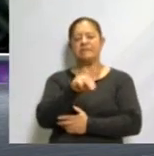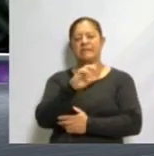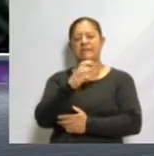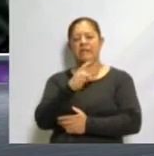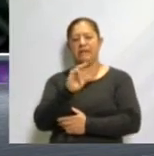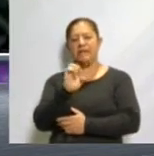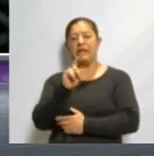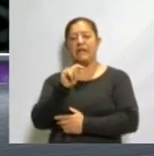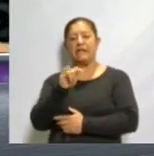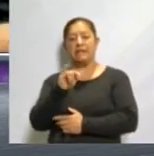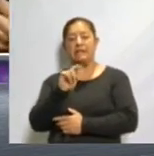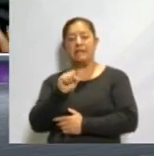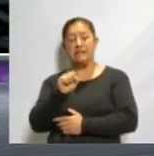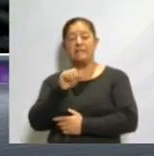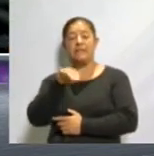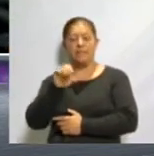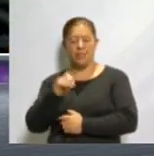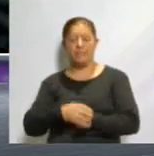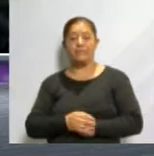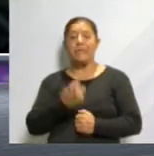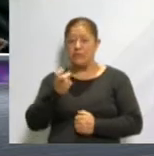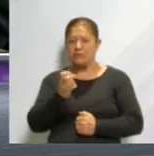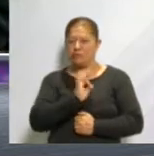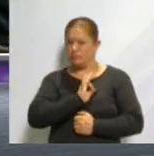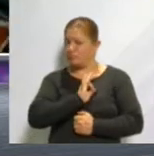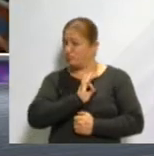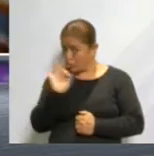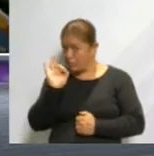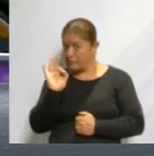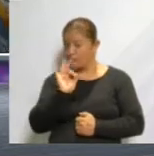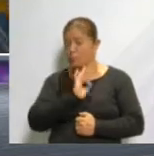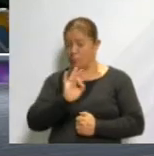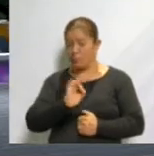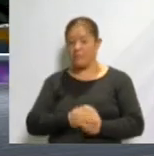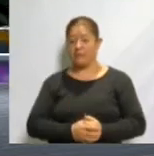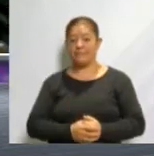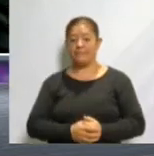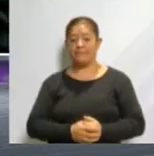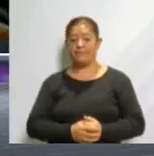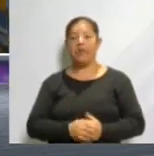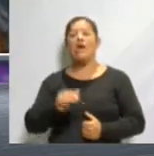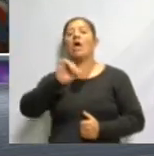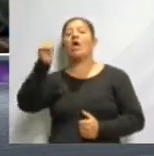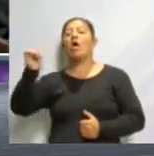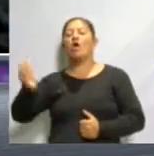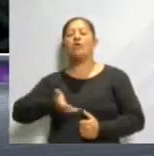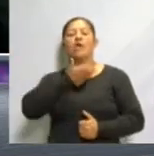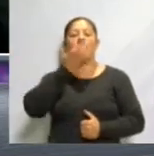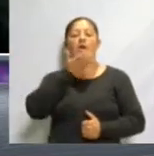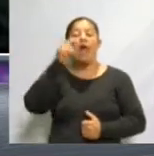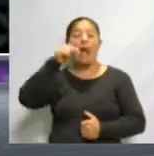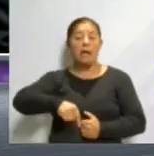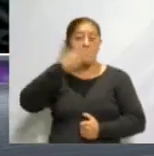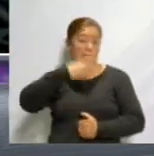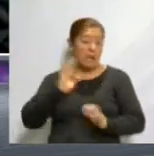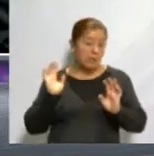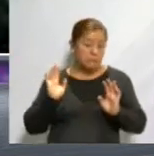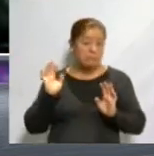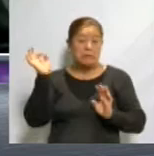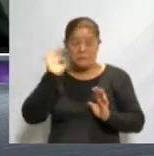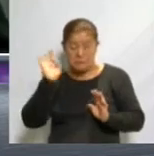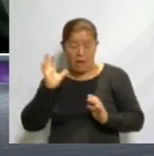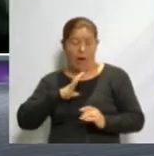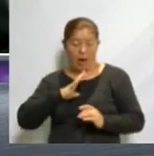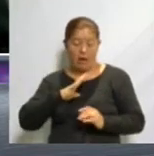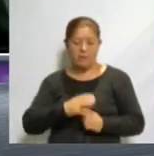¿Este fenómeno puede existir en alguna otra transmisión que tengamos aquí en nuestro país o aquí en nuestro